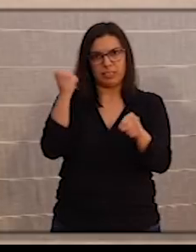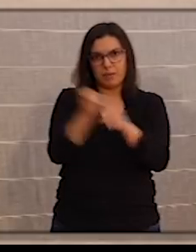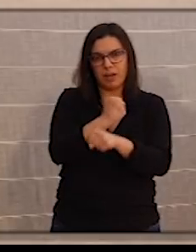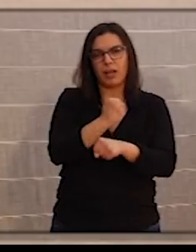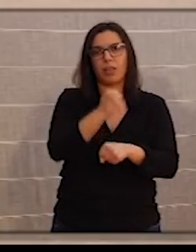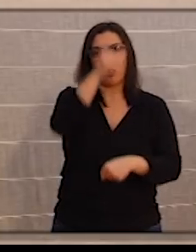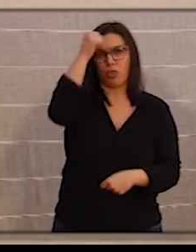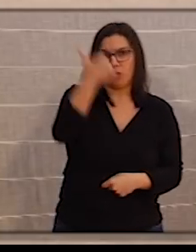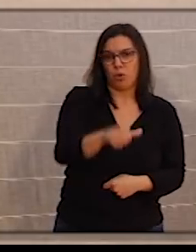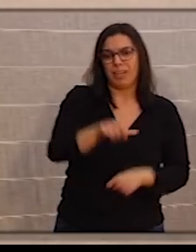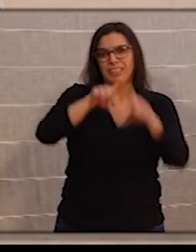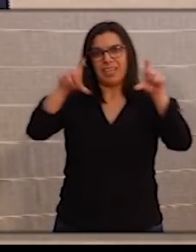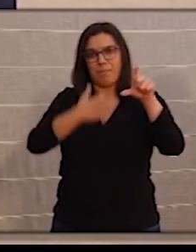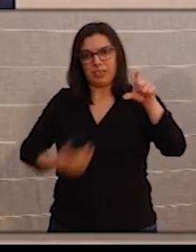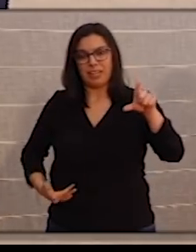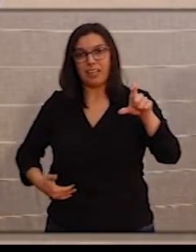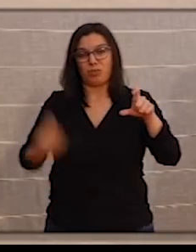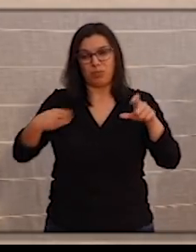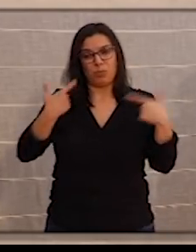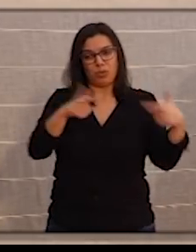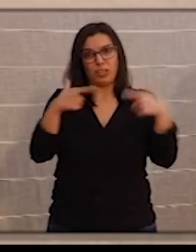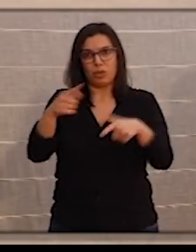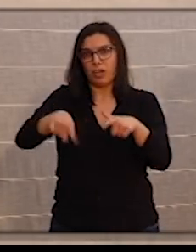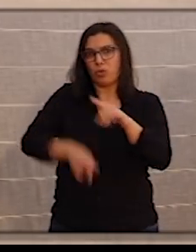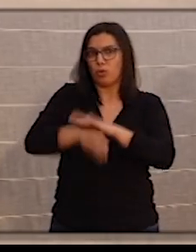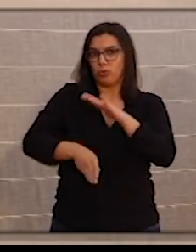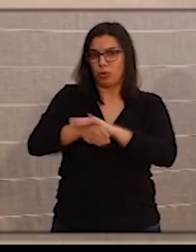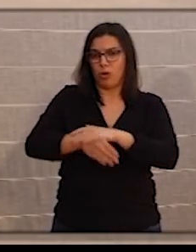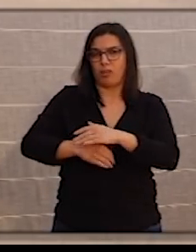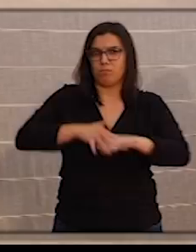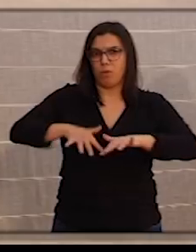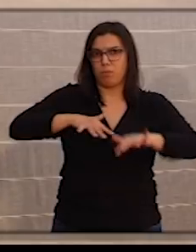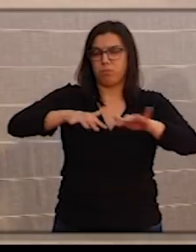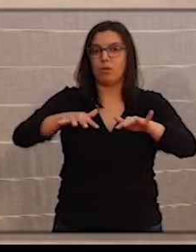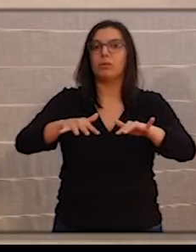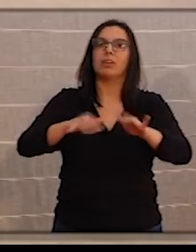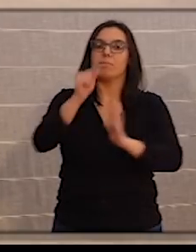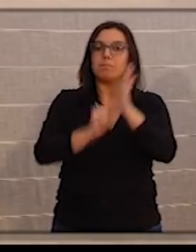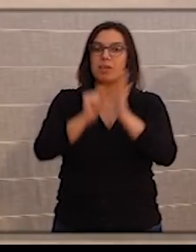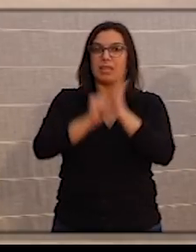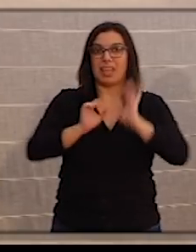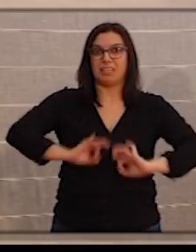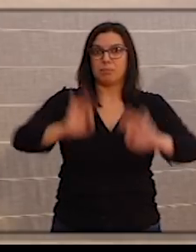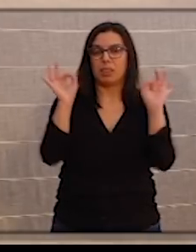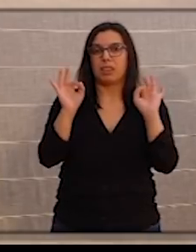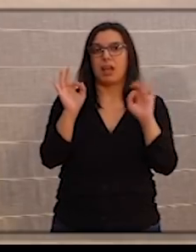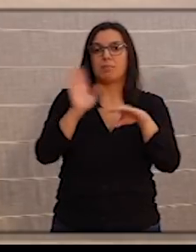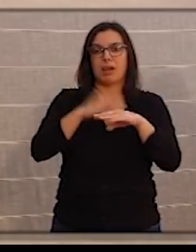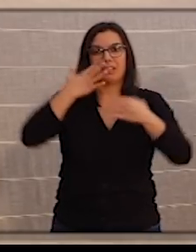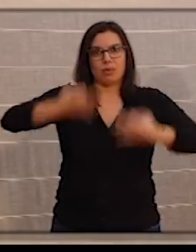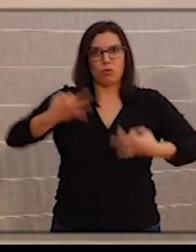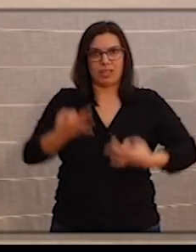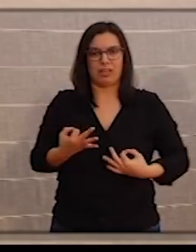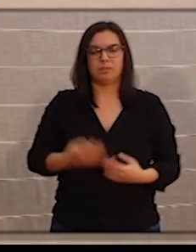los empresarios de los sectores que van a seguir continuando con su actividad con medidas excepcionales para la seguridad.